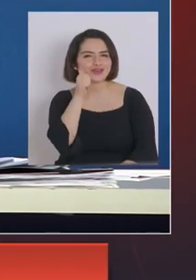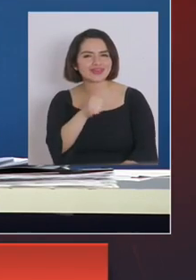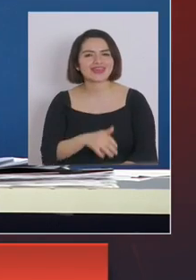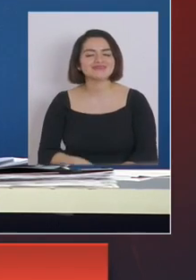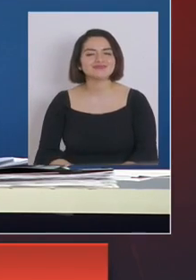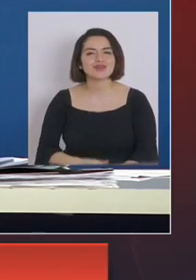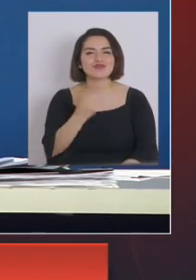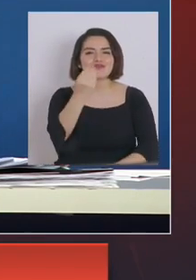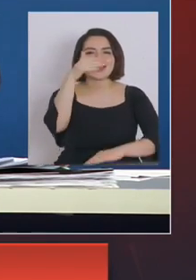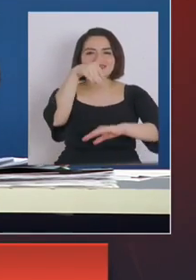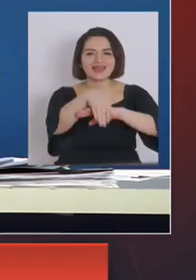buenas tardes